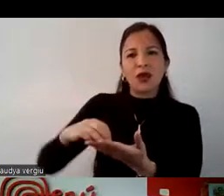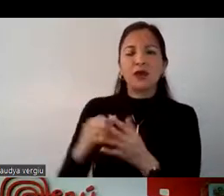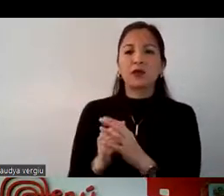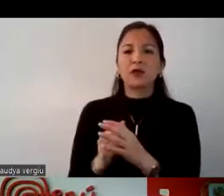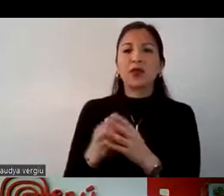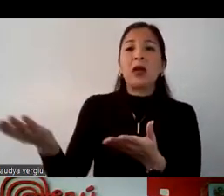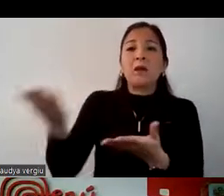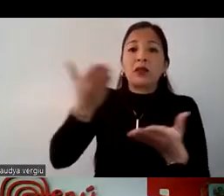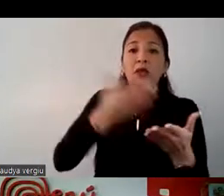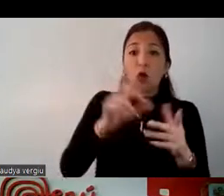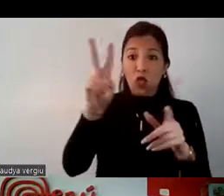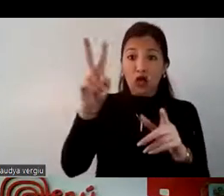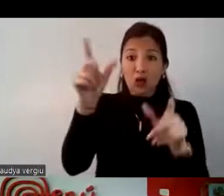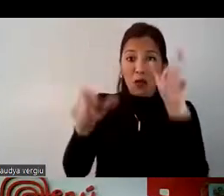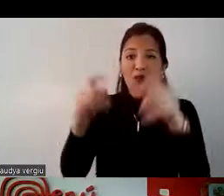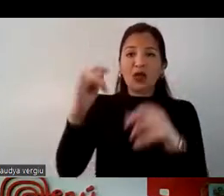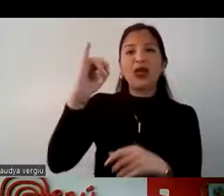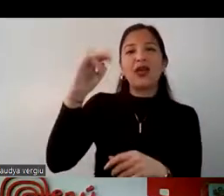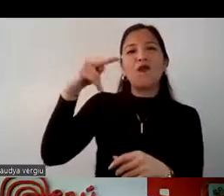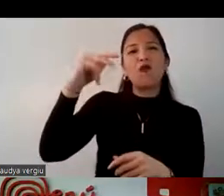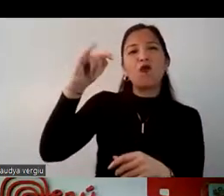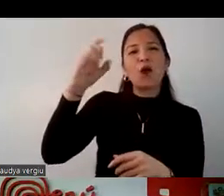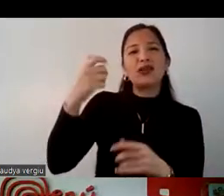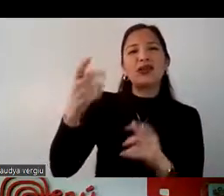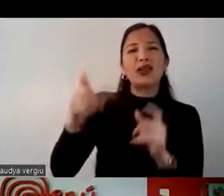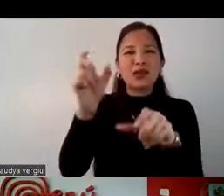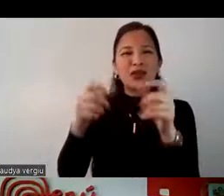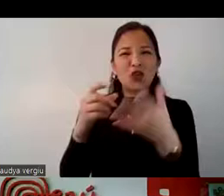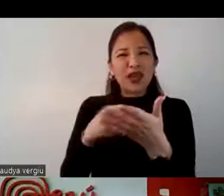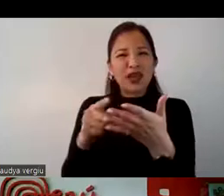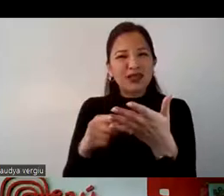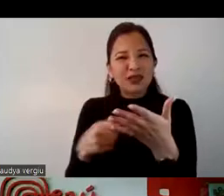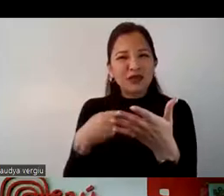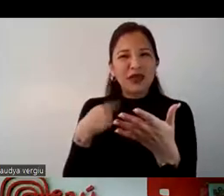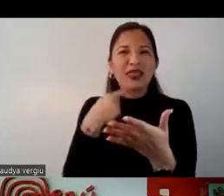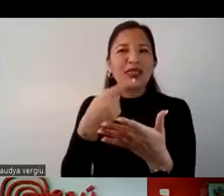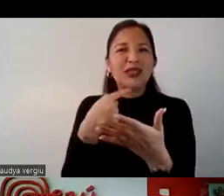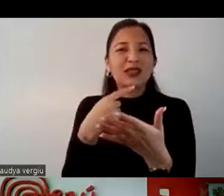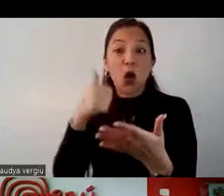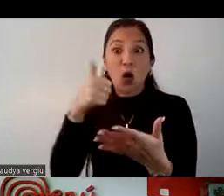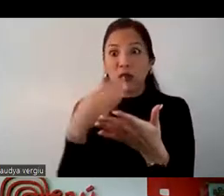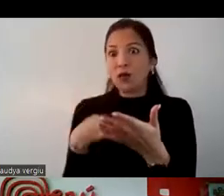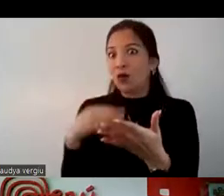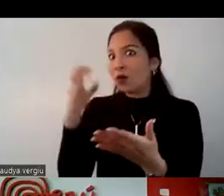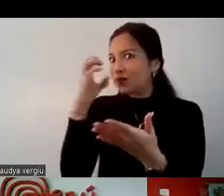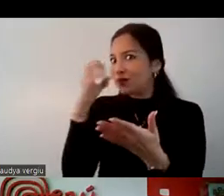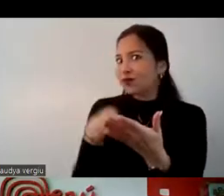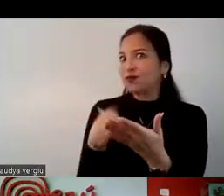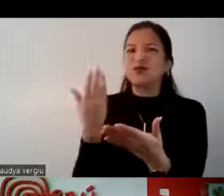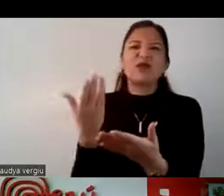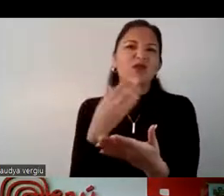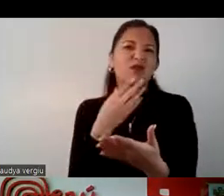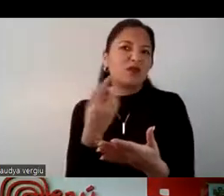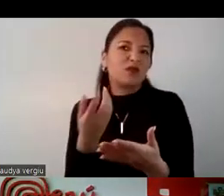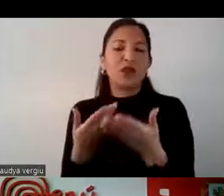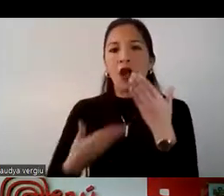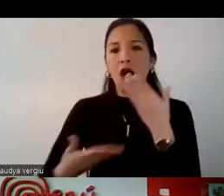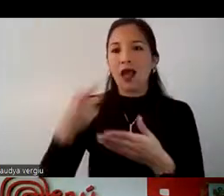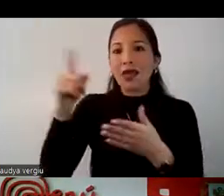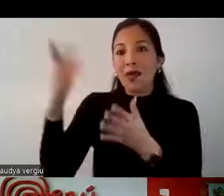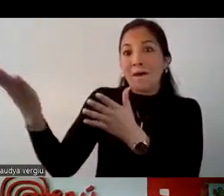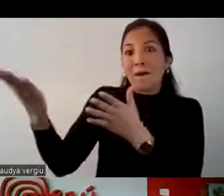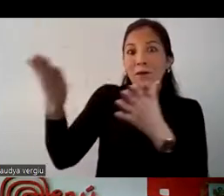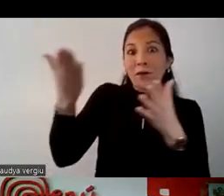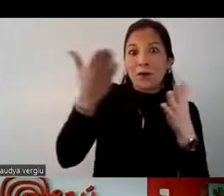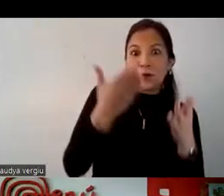influenciadores que nos permite no sólo comentar sobre el evento en sí, sino invitar al